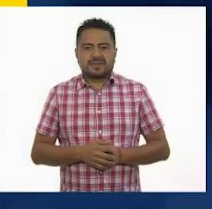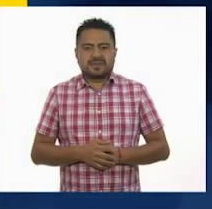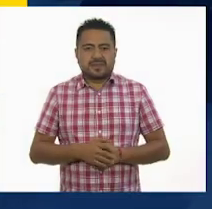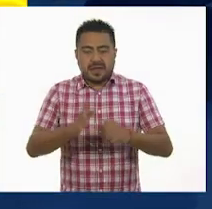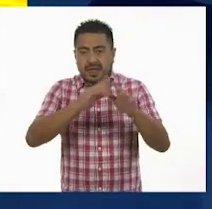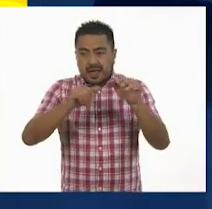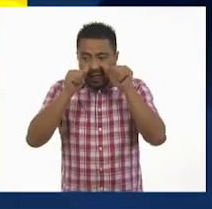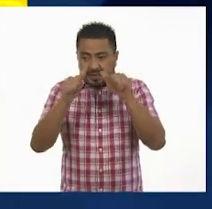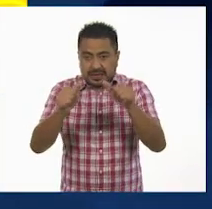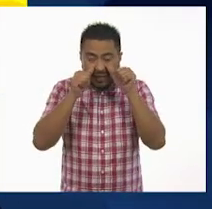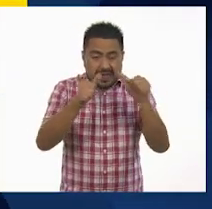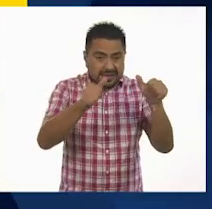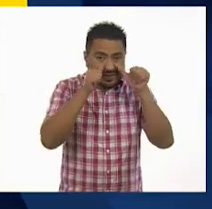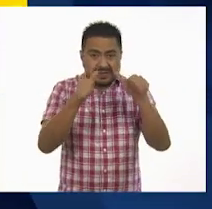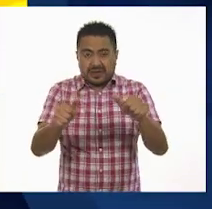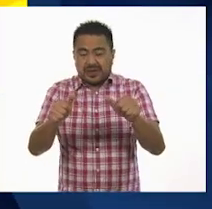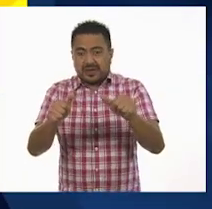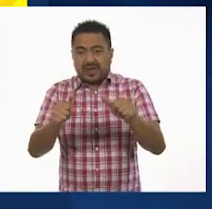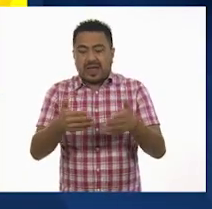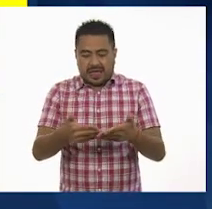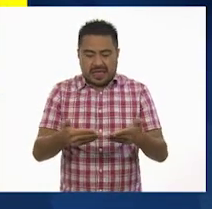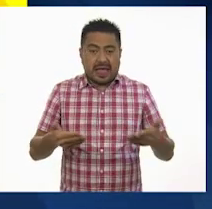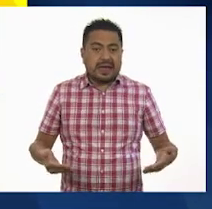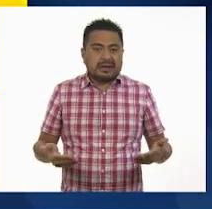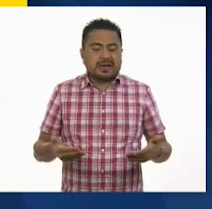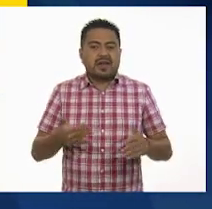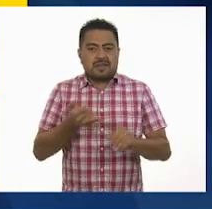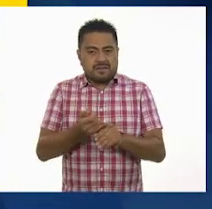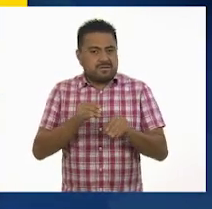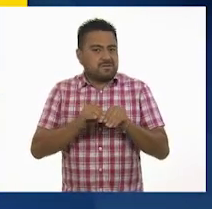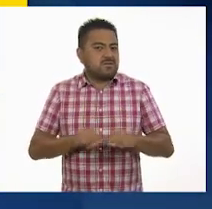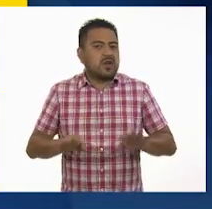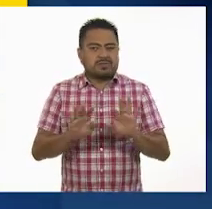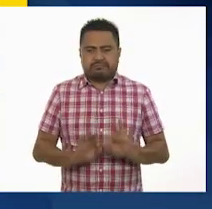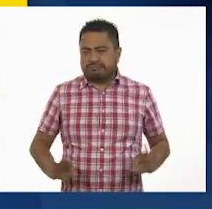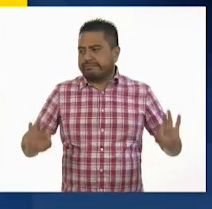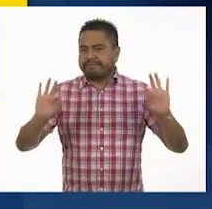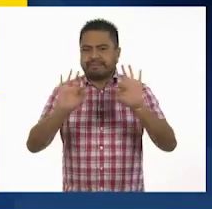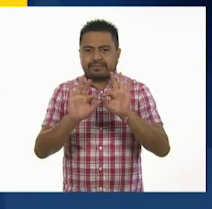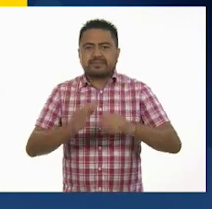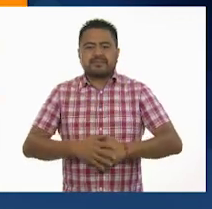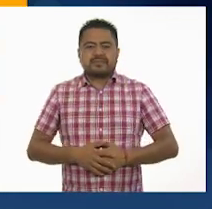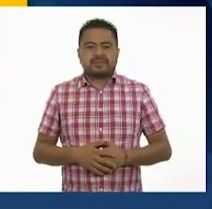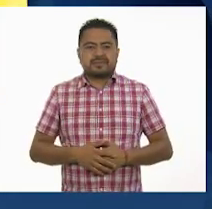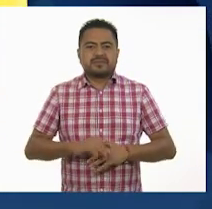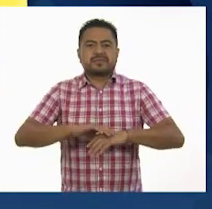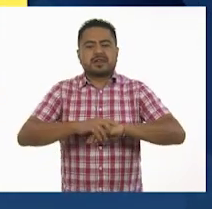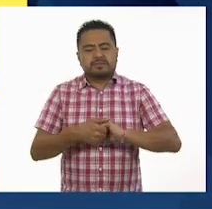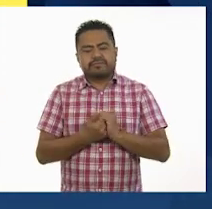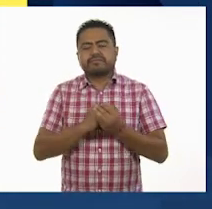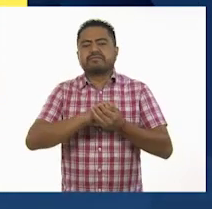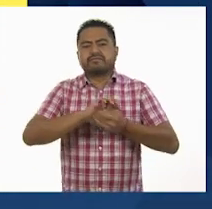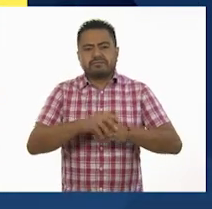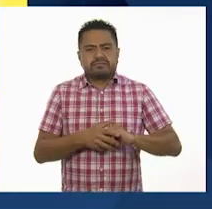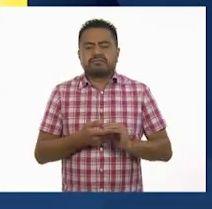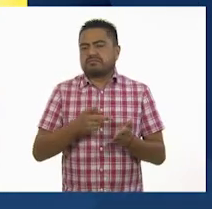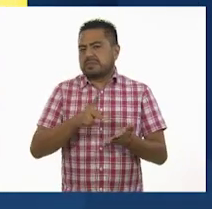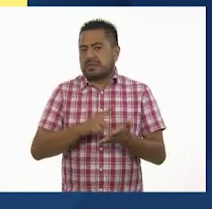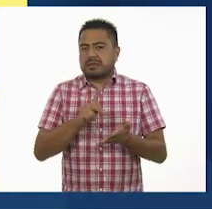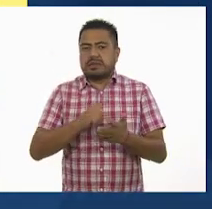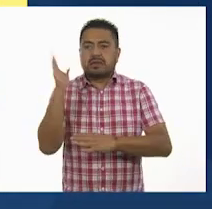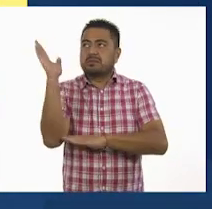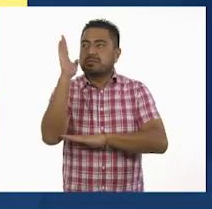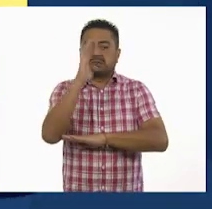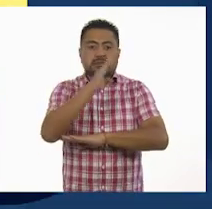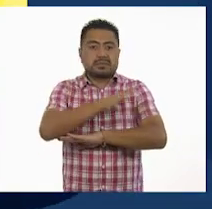¡Atención! ¡Atención! ¡A continuación, información importante! Lavarnos las manos varias veces al